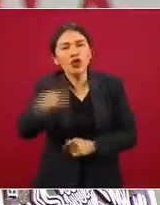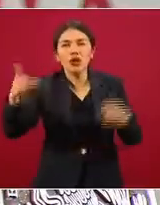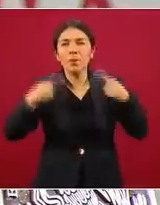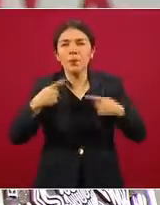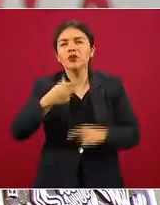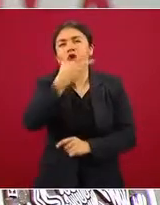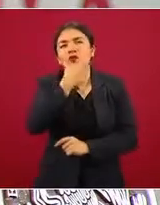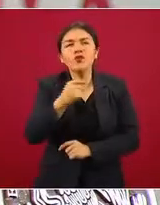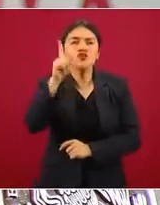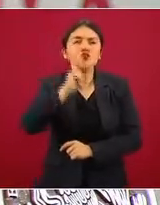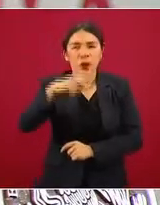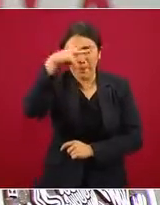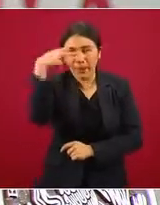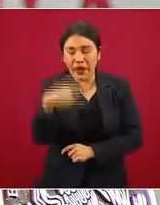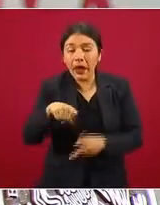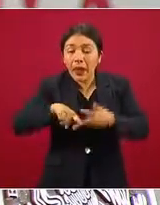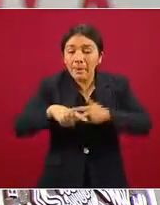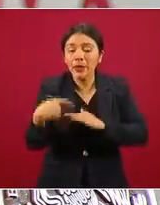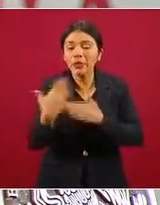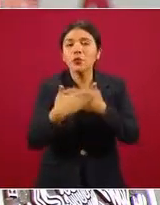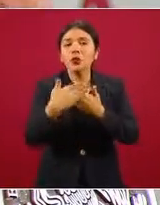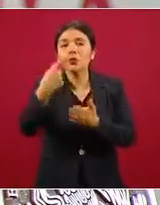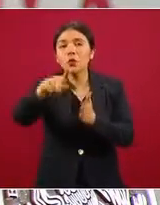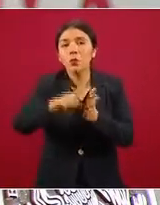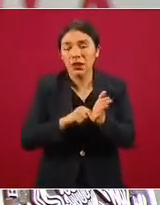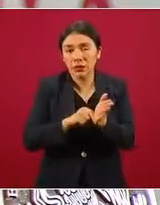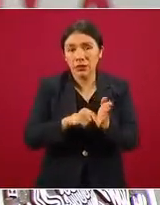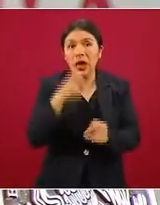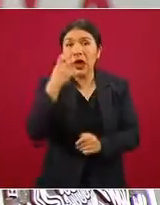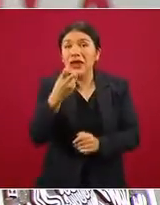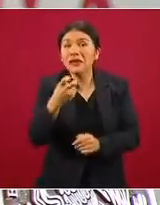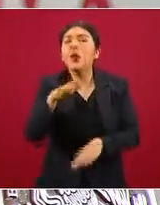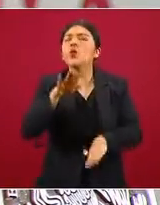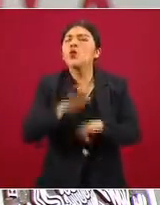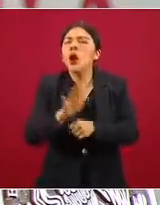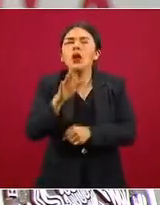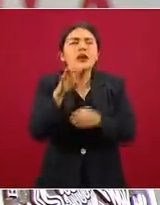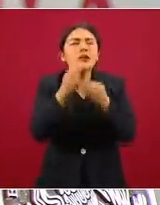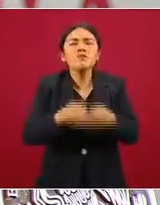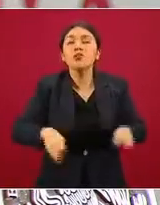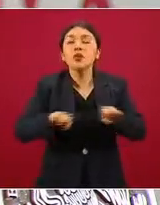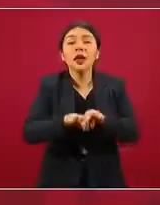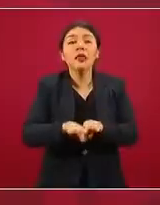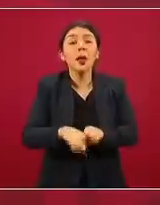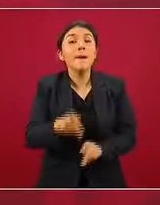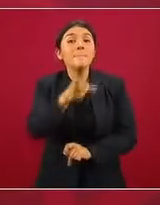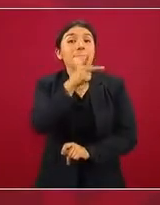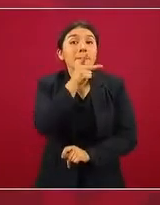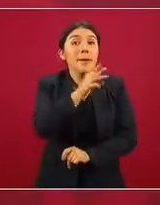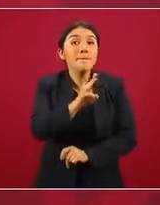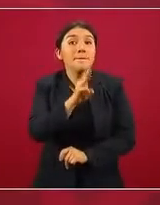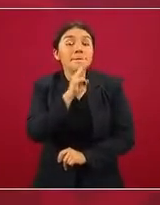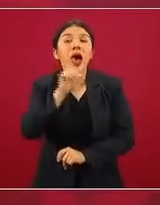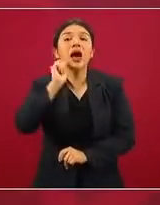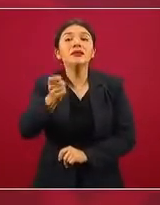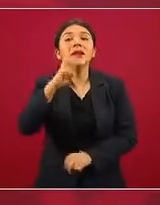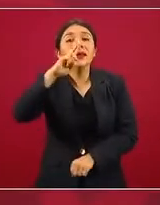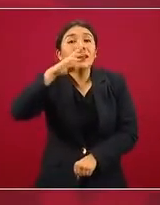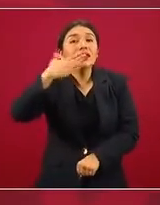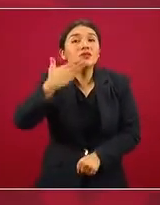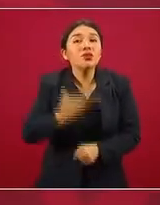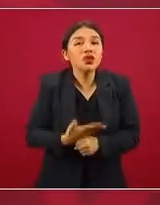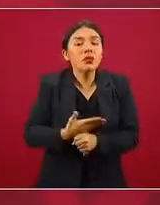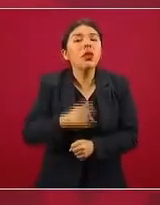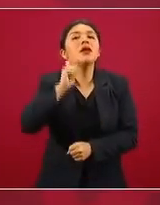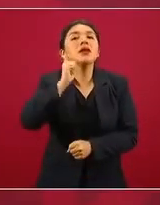mexicanos a partir del próximo mes. Y la base es que papá y mamá somos responsables